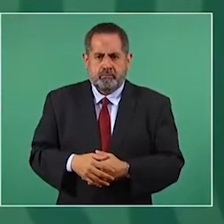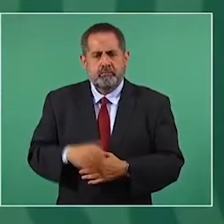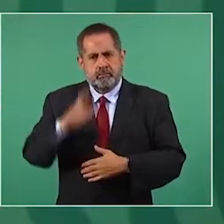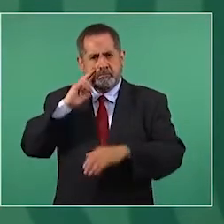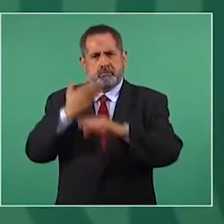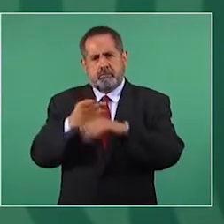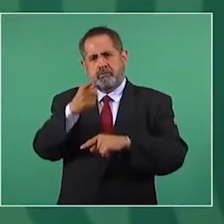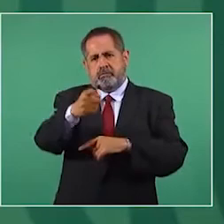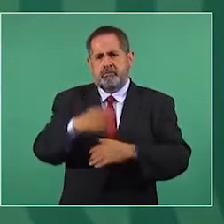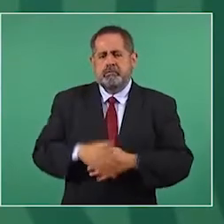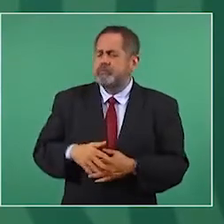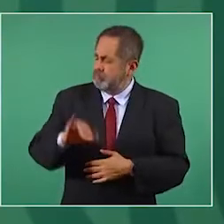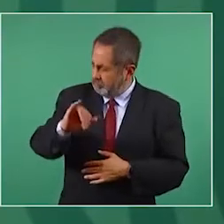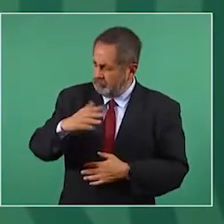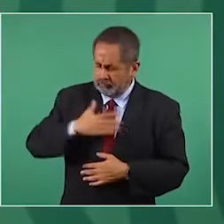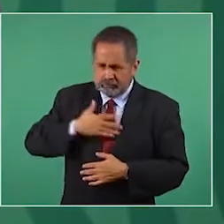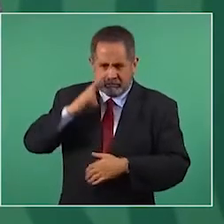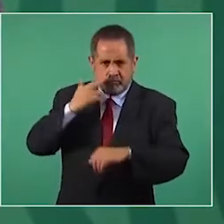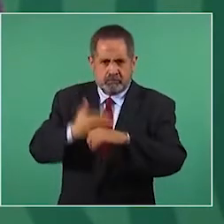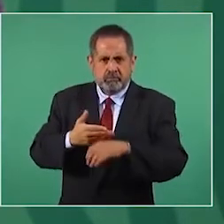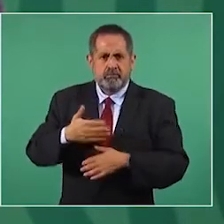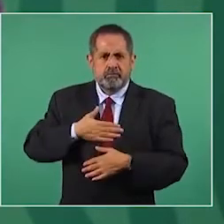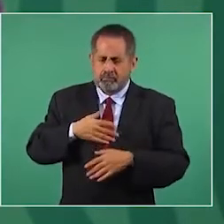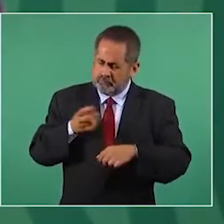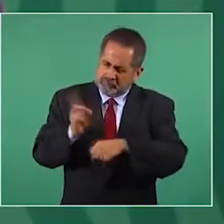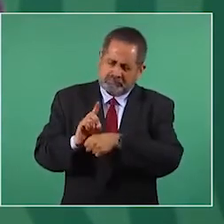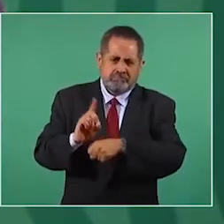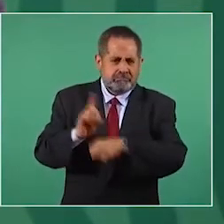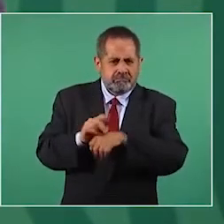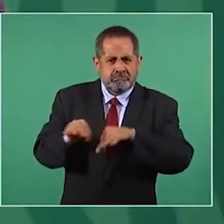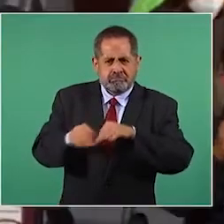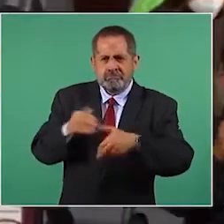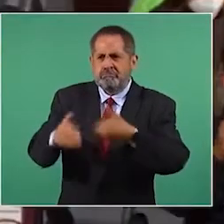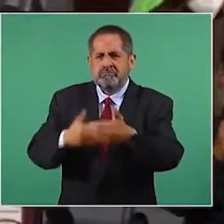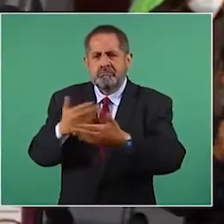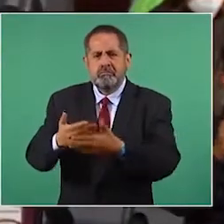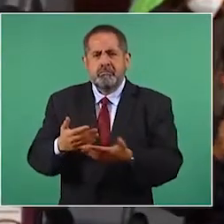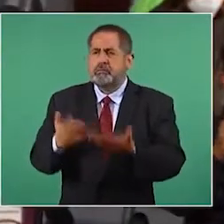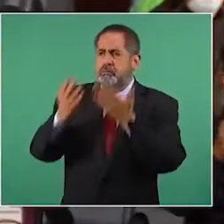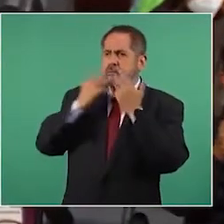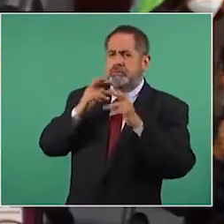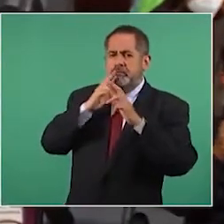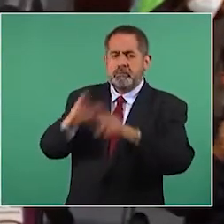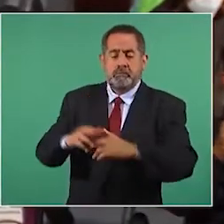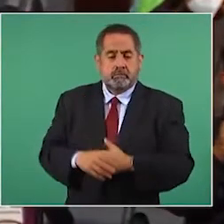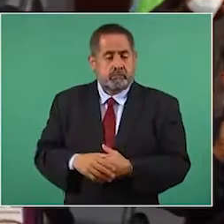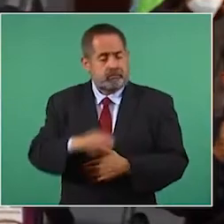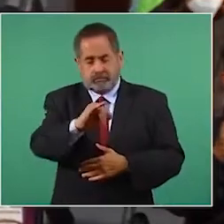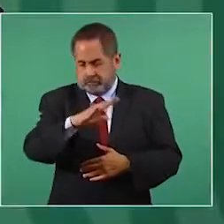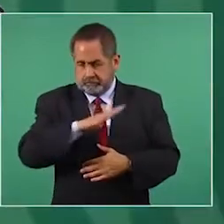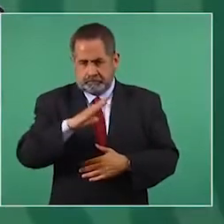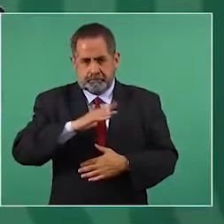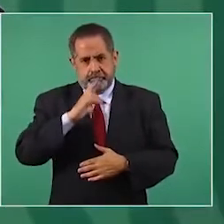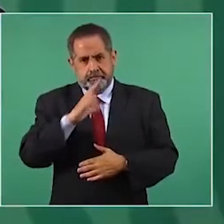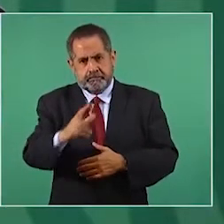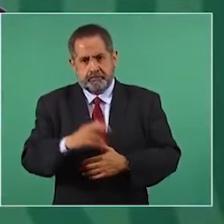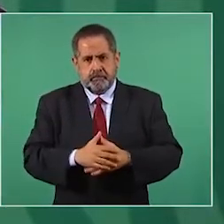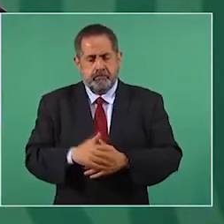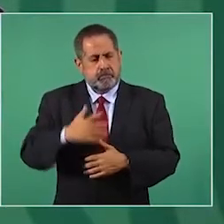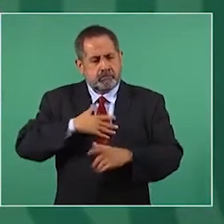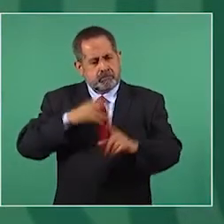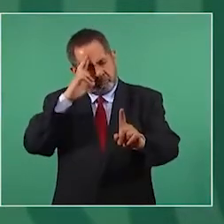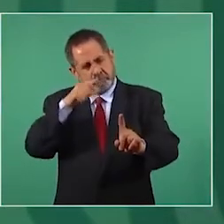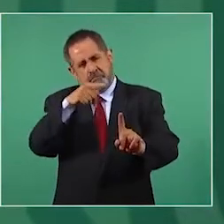responsabilidad, señor presidente. Sí, sí. Y trabajo todos los días. Por eso, pero no hay resultados. ¿Cómo no? Sí hay. Yo